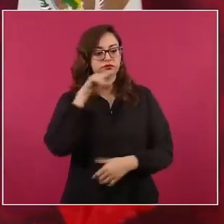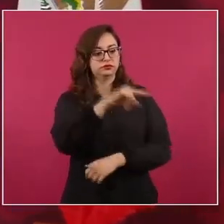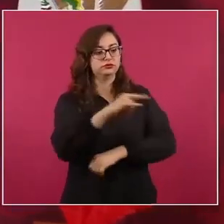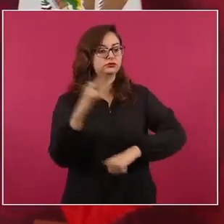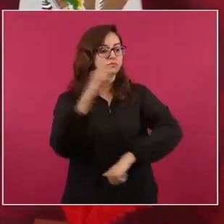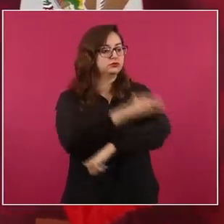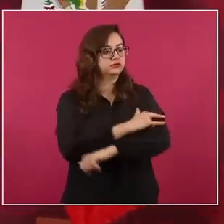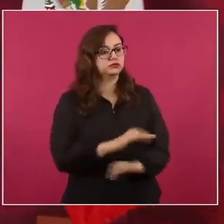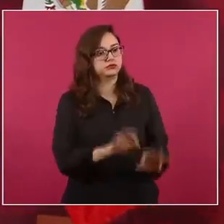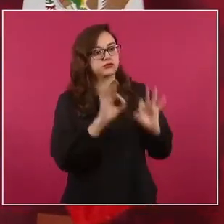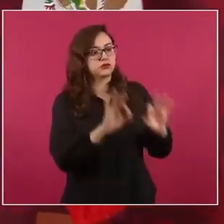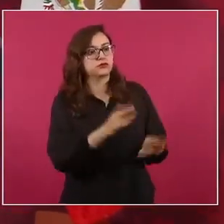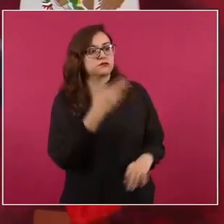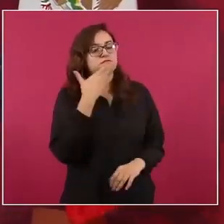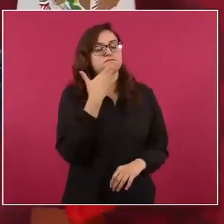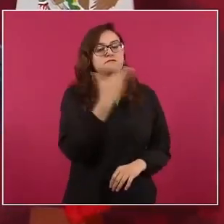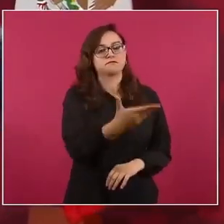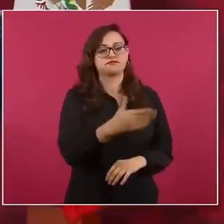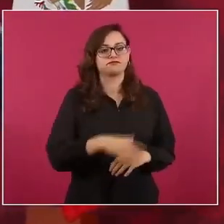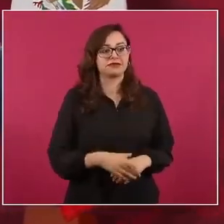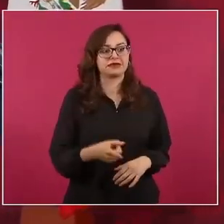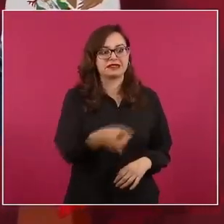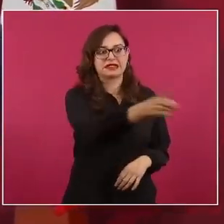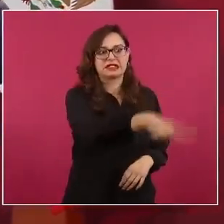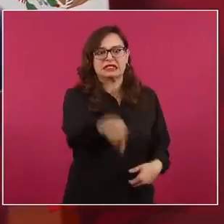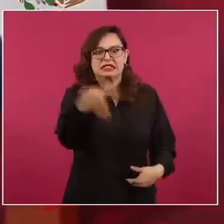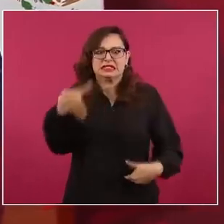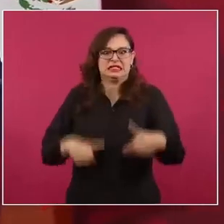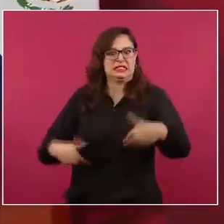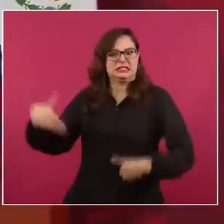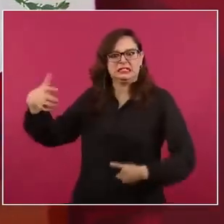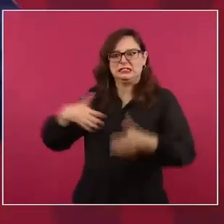¿cómo les molesta eso?